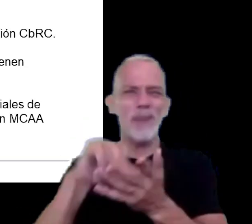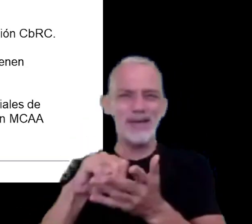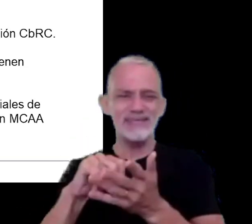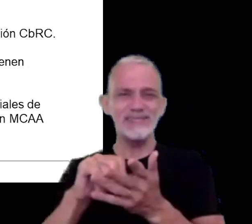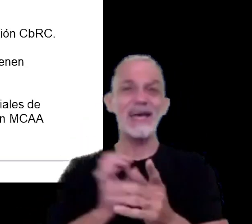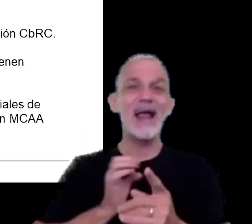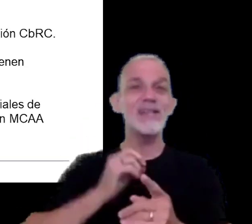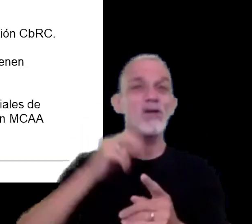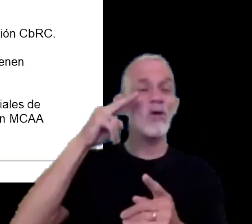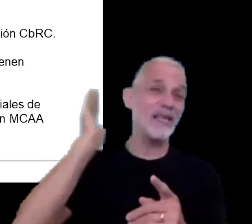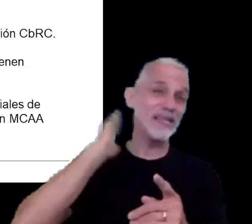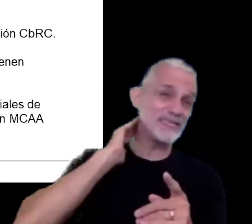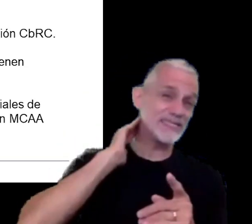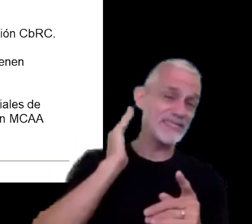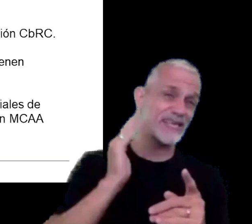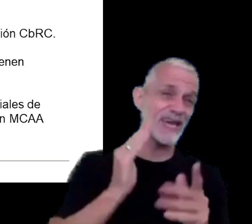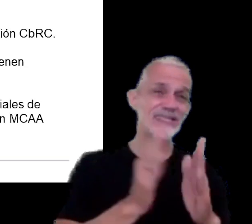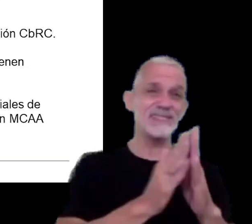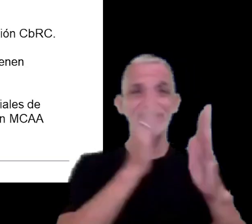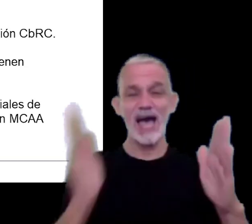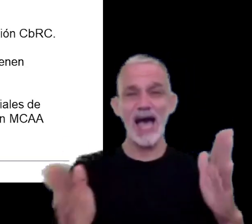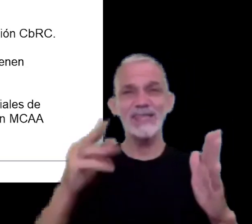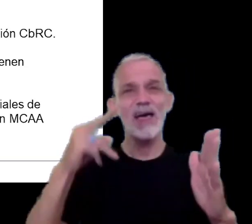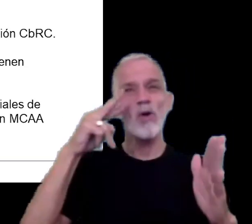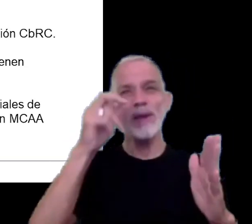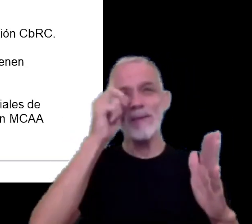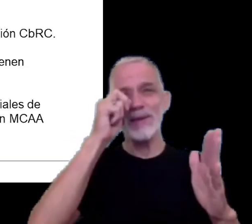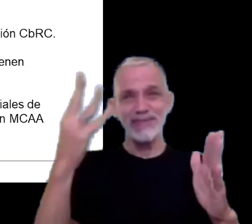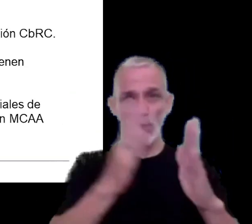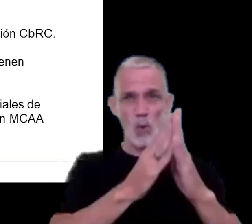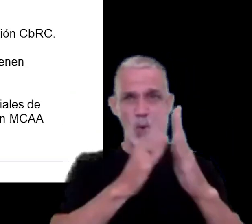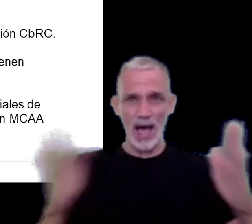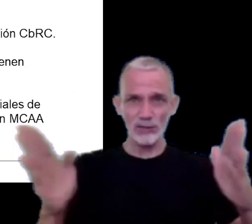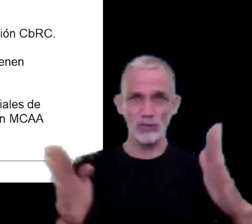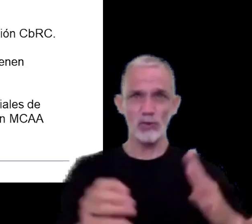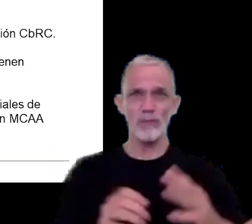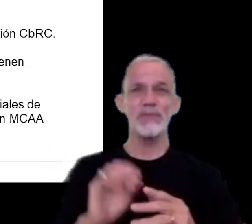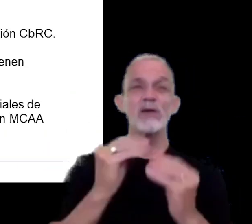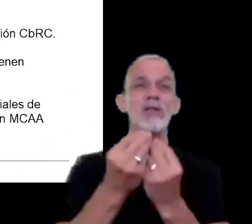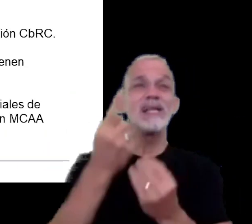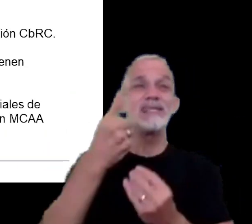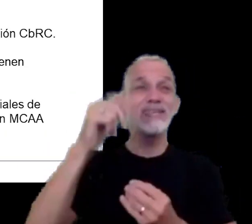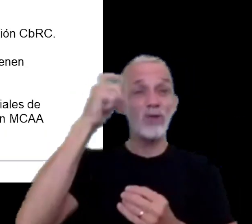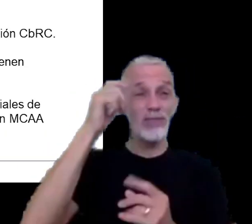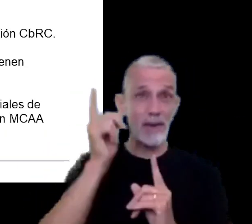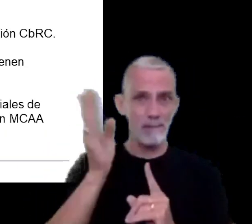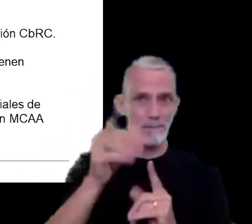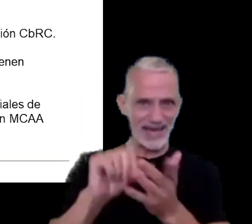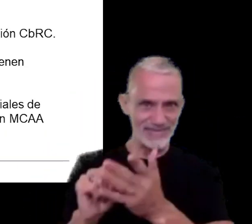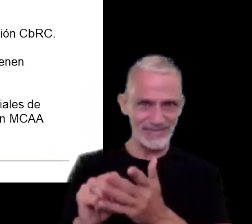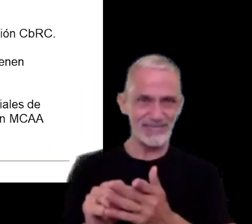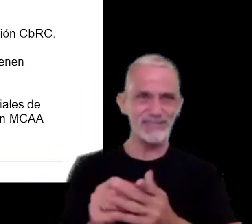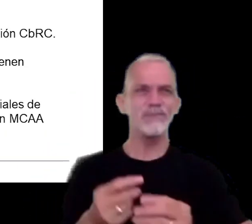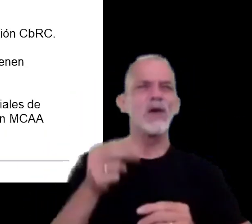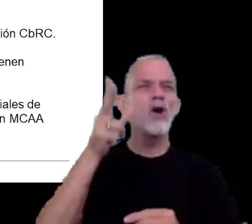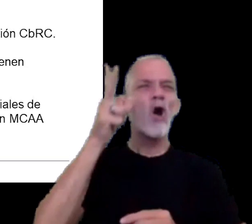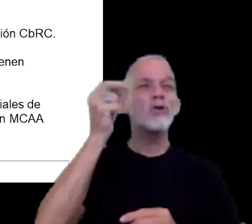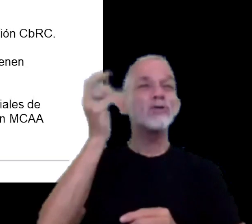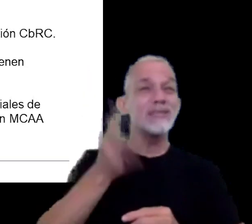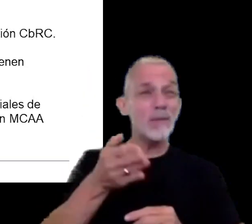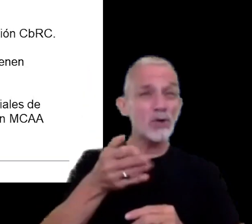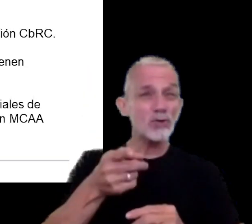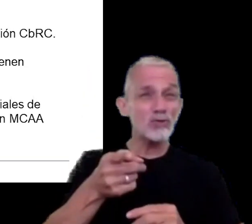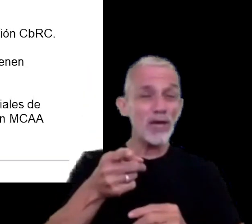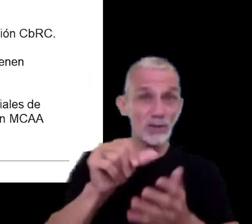2016 entre 2016 y 2024 más más 80 por ciento de esos países que han implementado normas